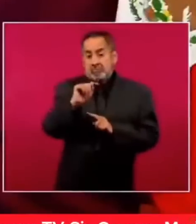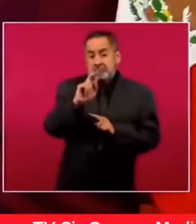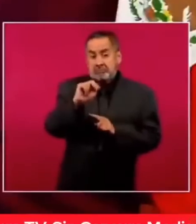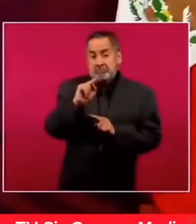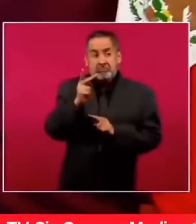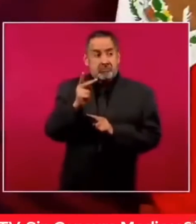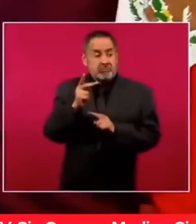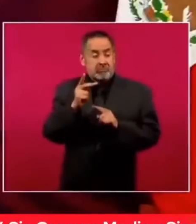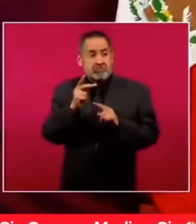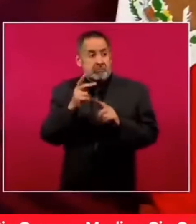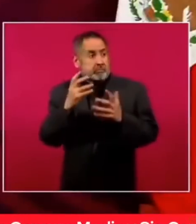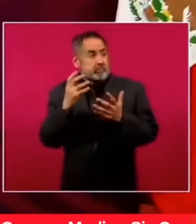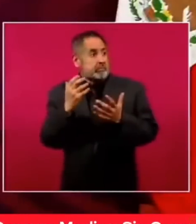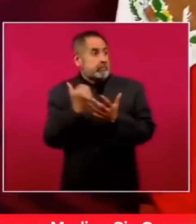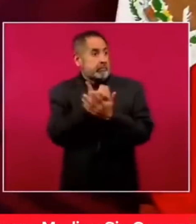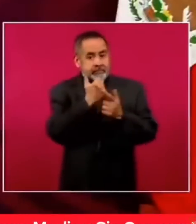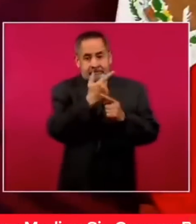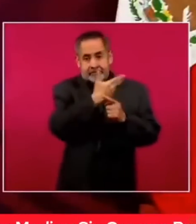categoría 5,